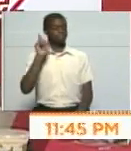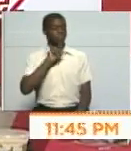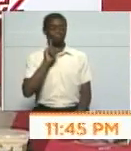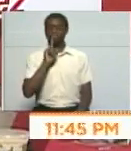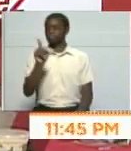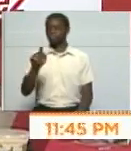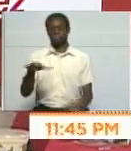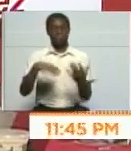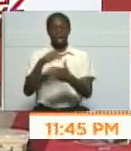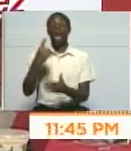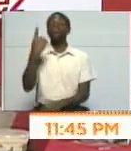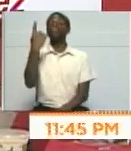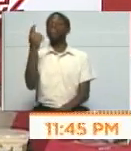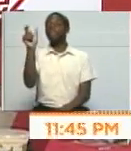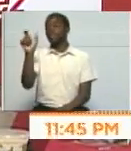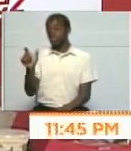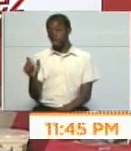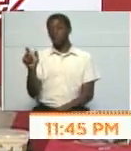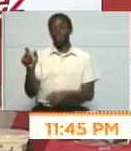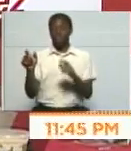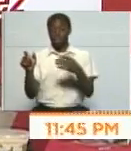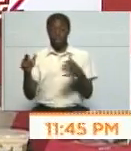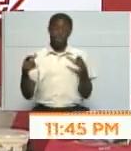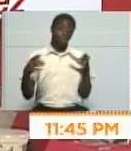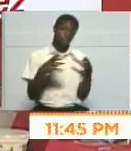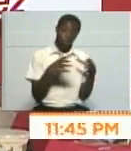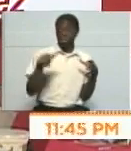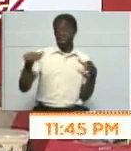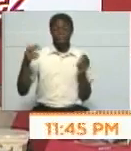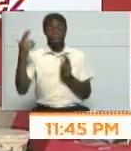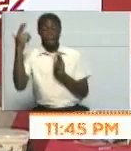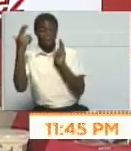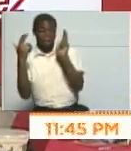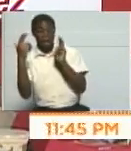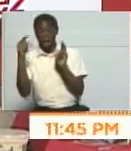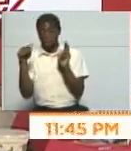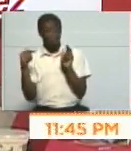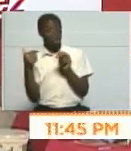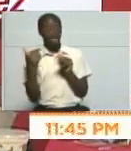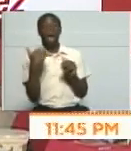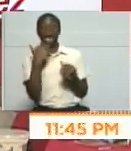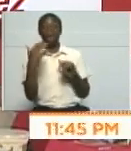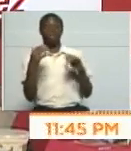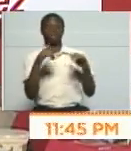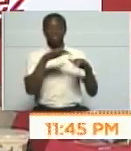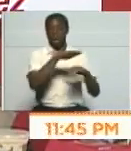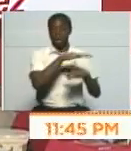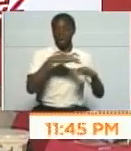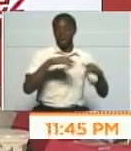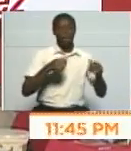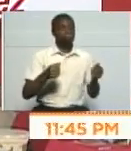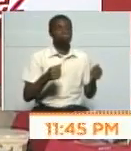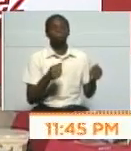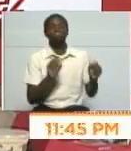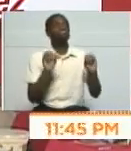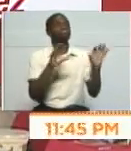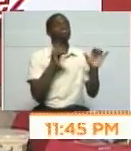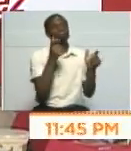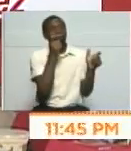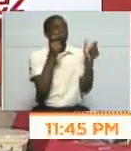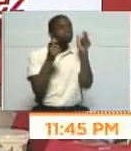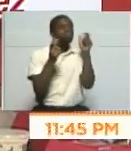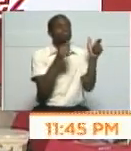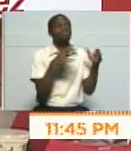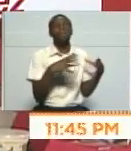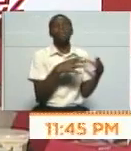de un grupo que se enfrentó, atacó. Grupo armado que atacó en el patrullaje que se estaba haciendo a una